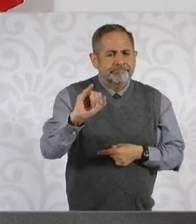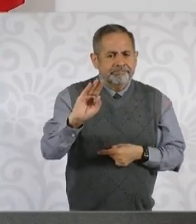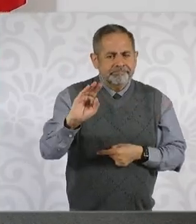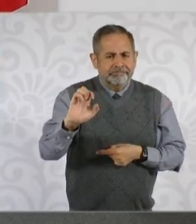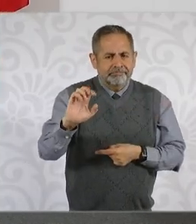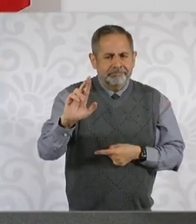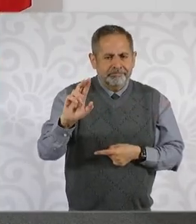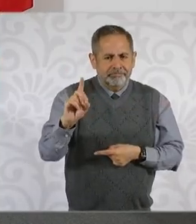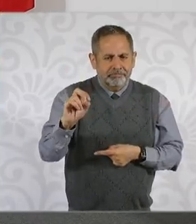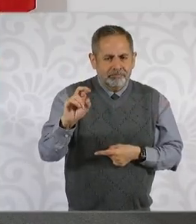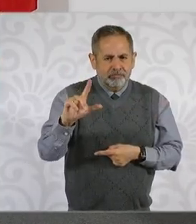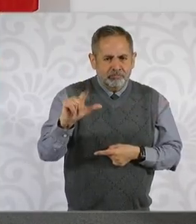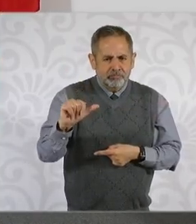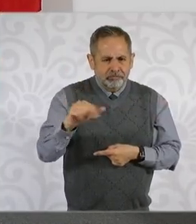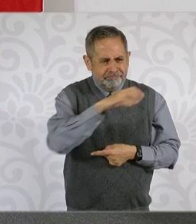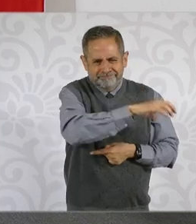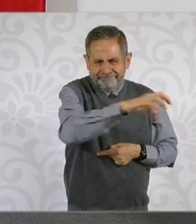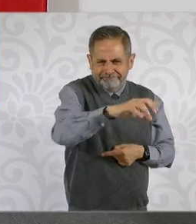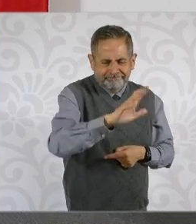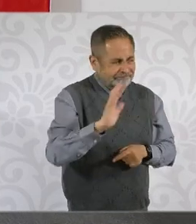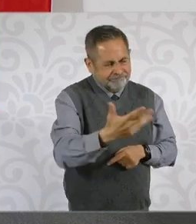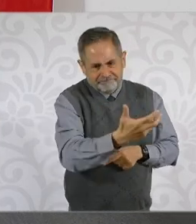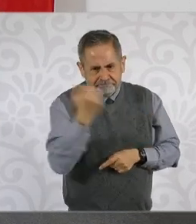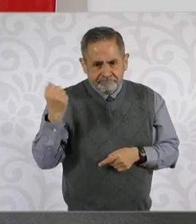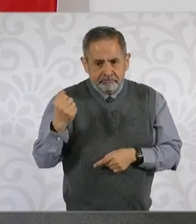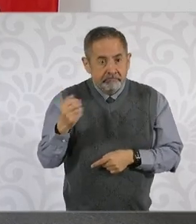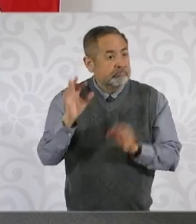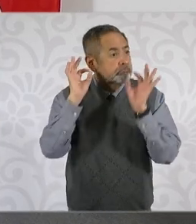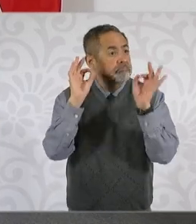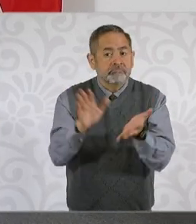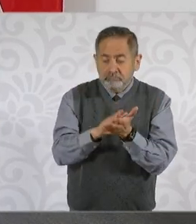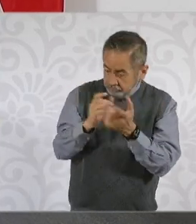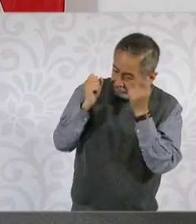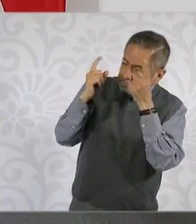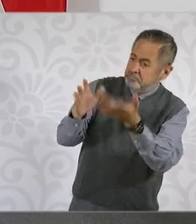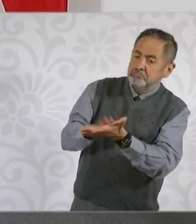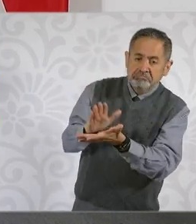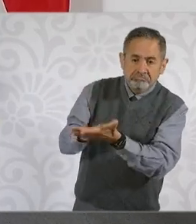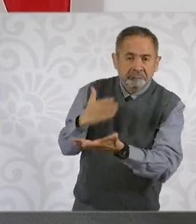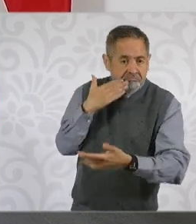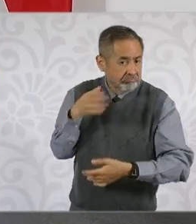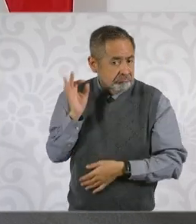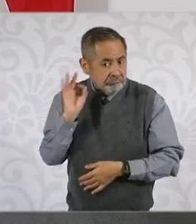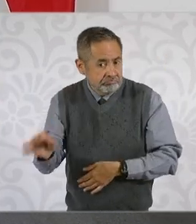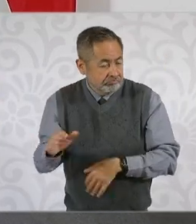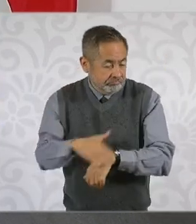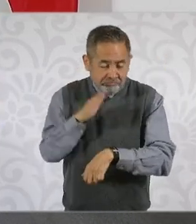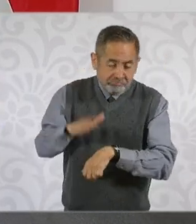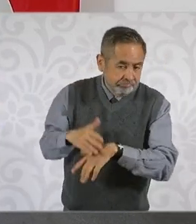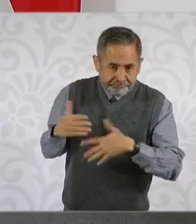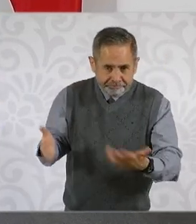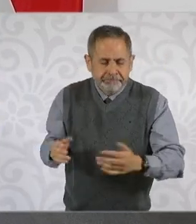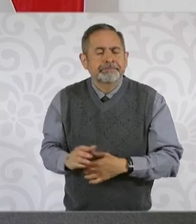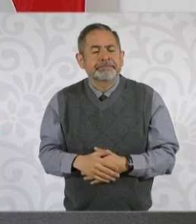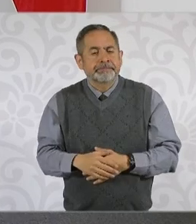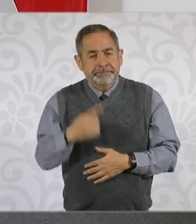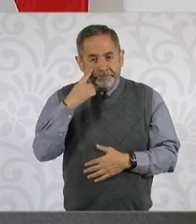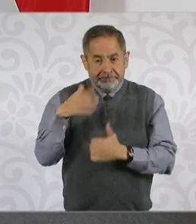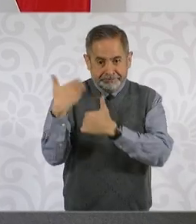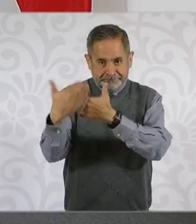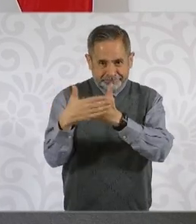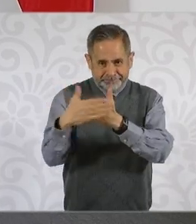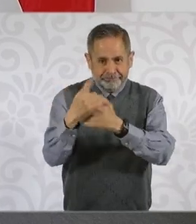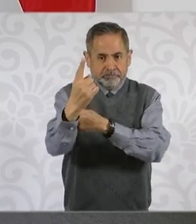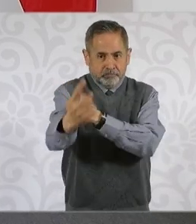Ahora que presentemos el presupuesto de ingresos y la ley de ingresos, el paquete financiero y presupuestario para el